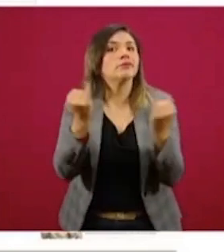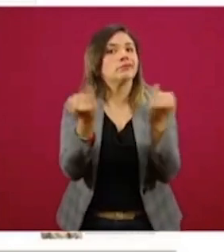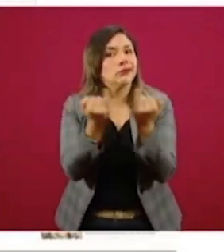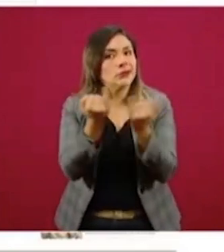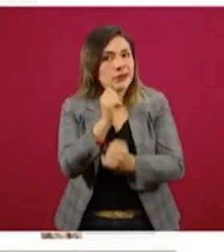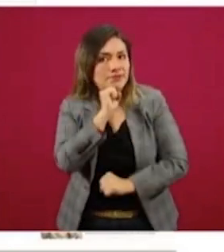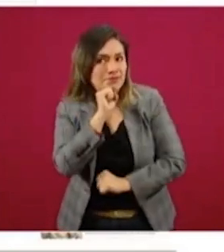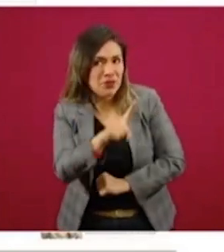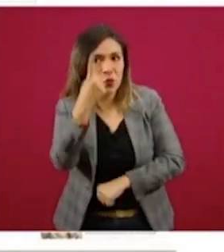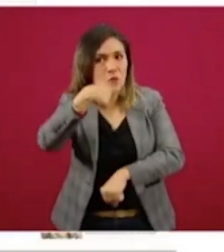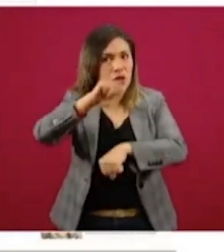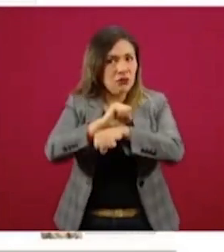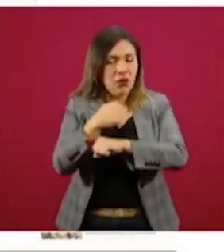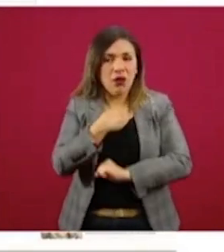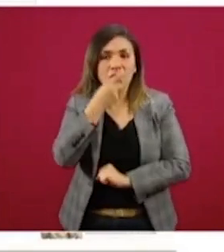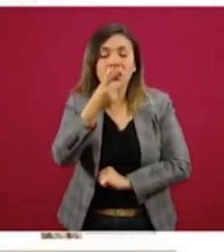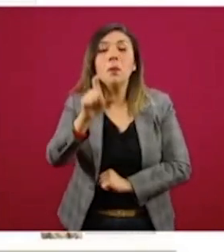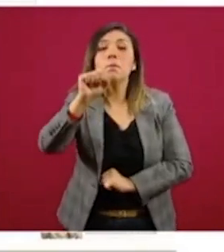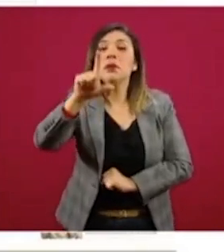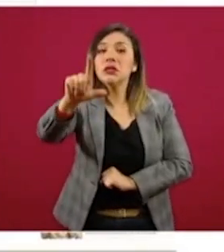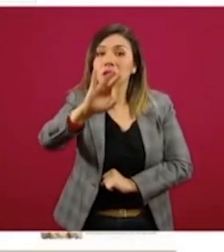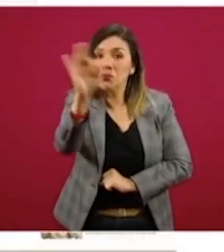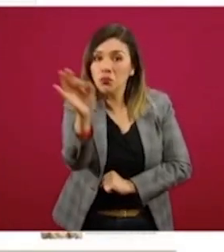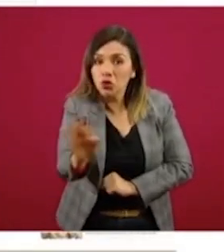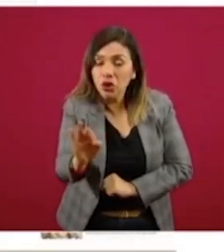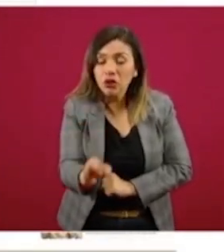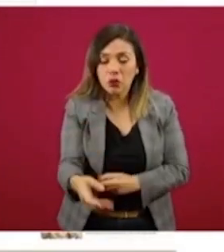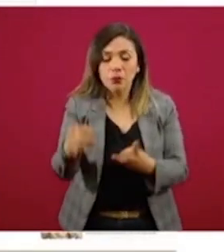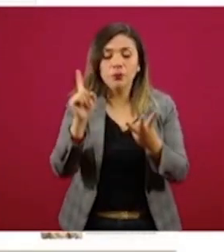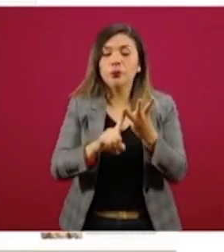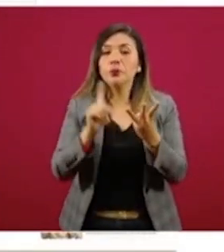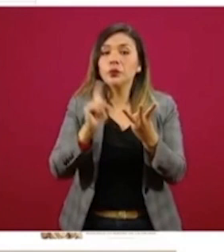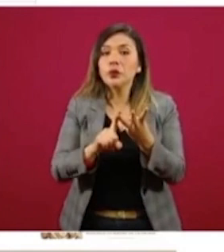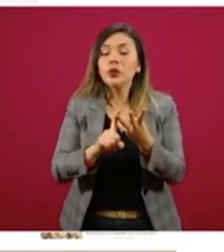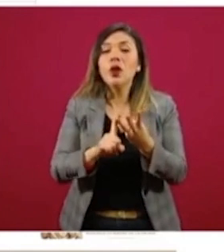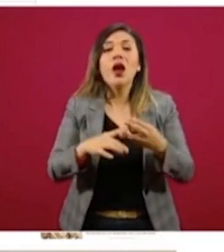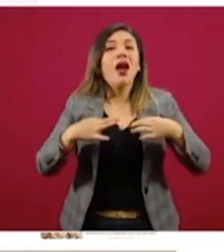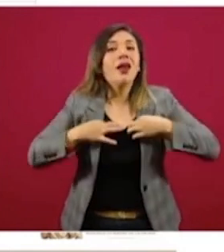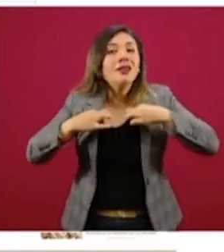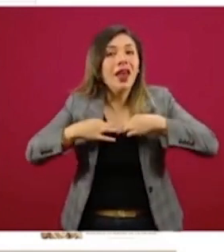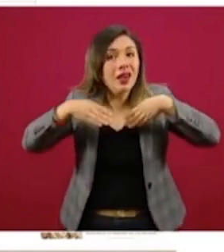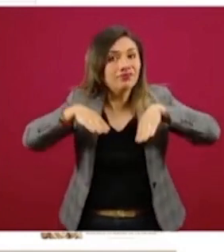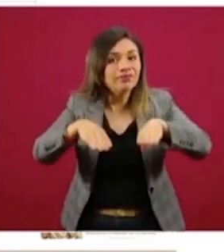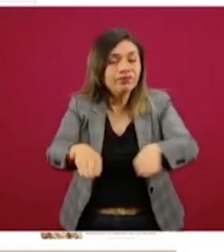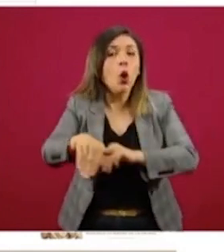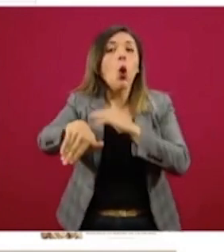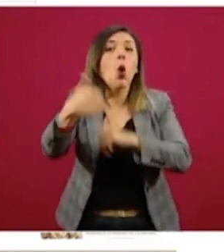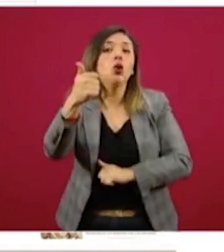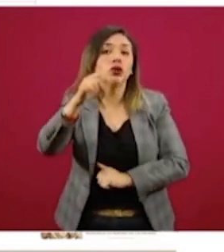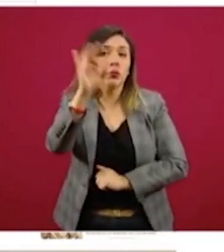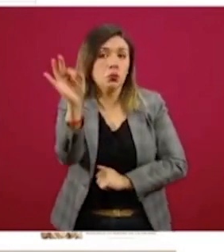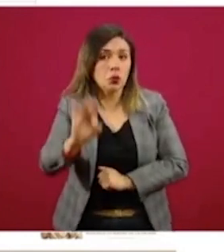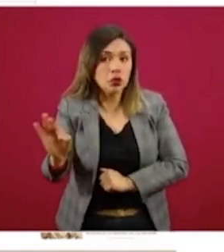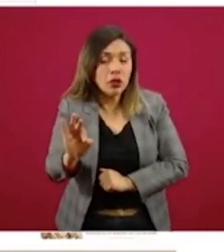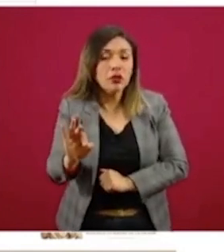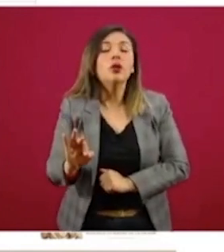habíamos mencionado la semana pasada, 27 por ciento. Industria textil, 11 por ciento.